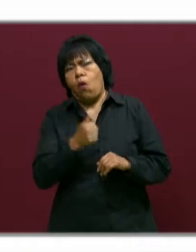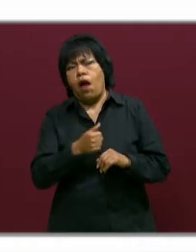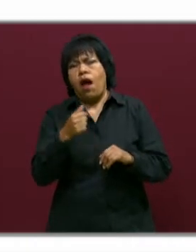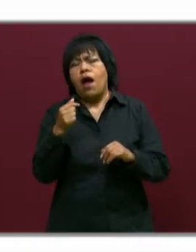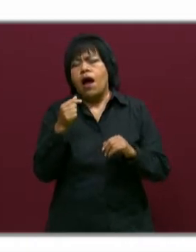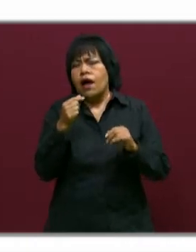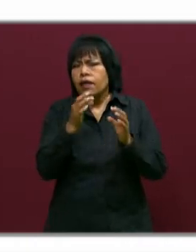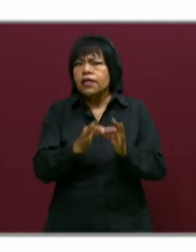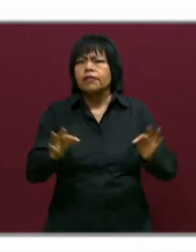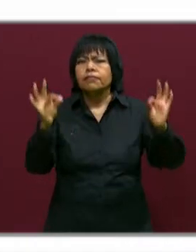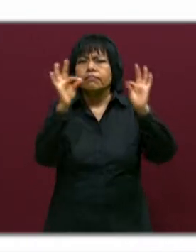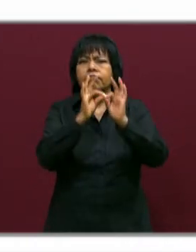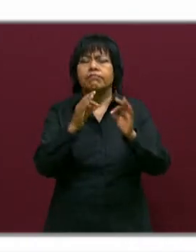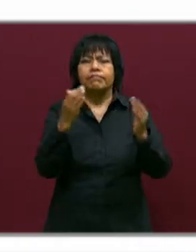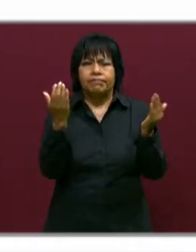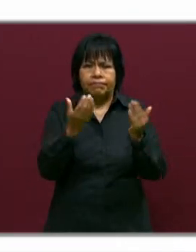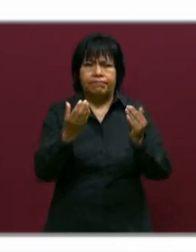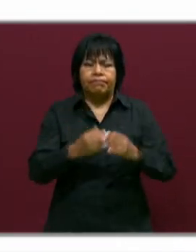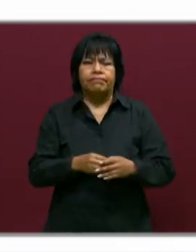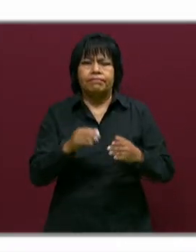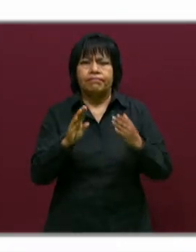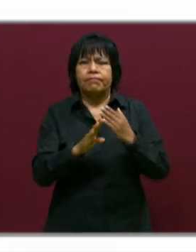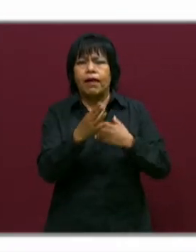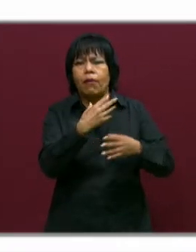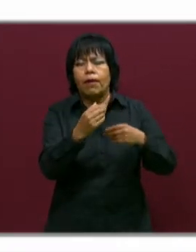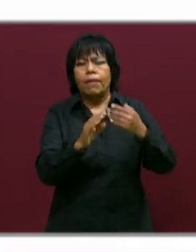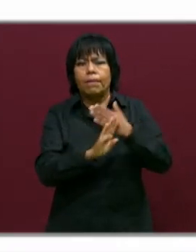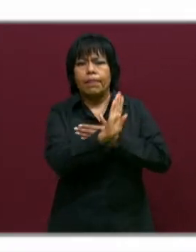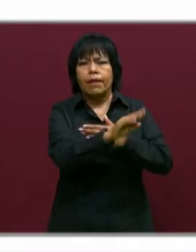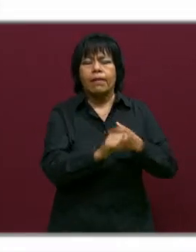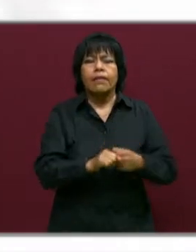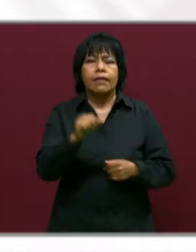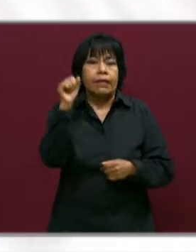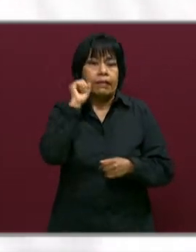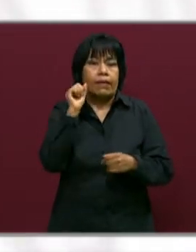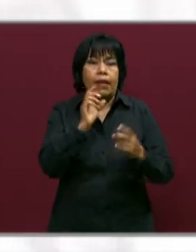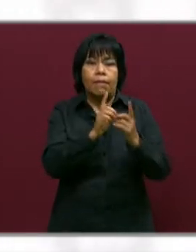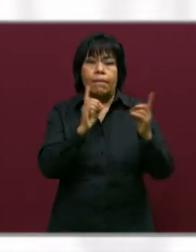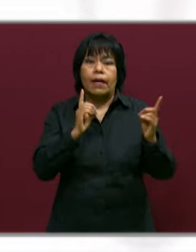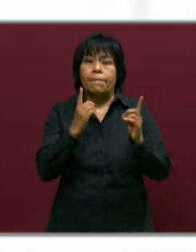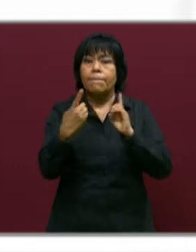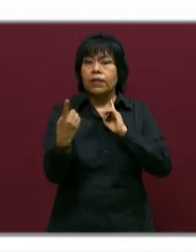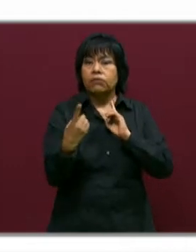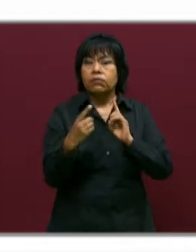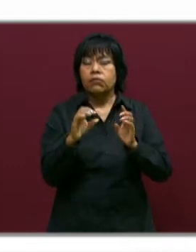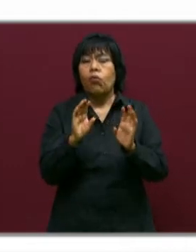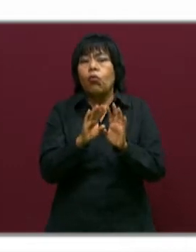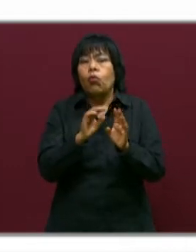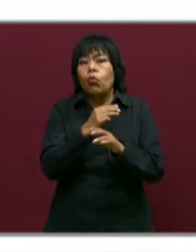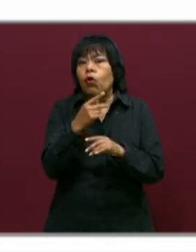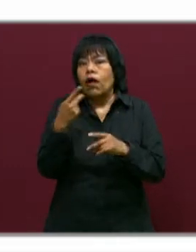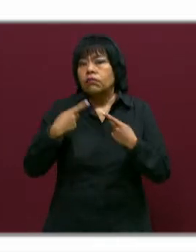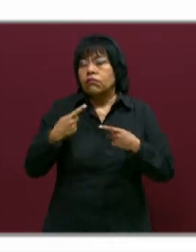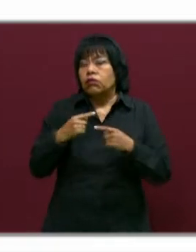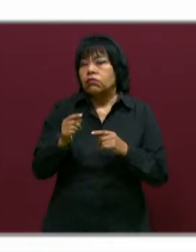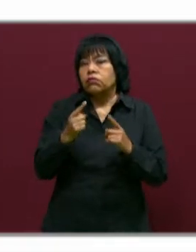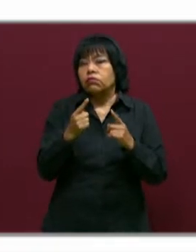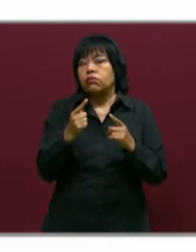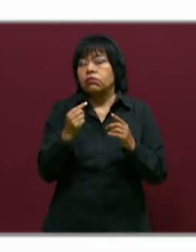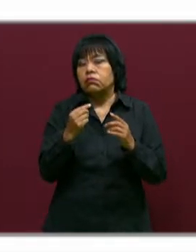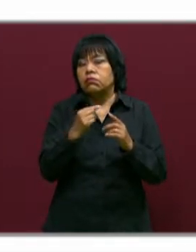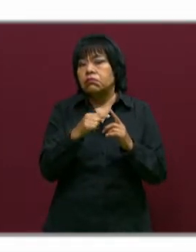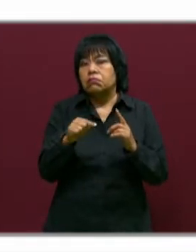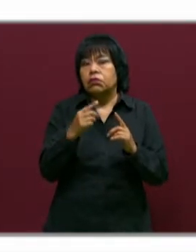importante que podemos realizar para evitar más contagios. Mantener siempre una sana distancia con aquellos que nos rodean, metro y medio